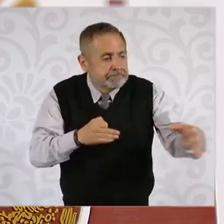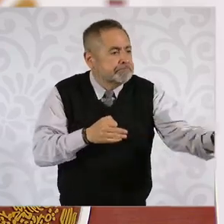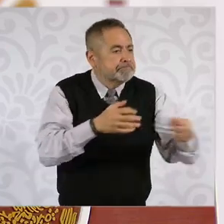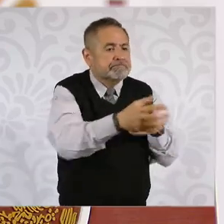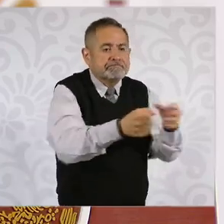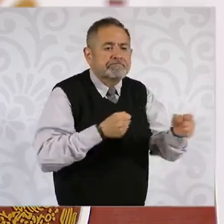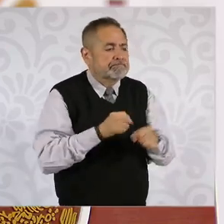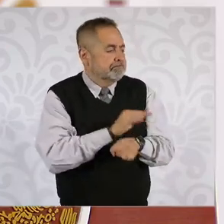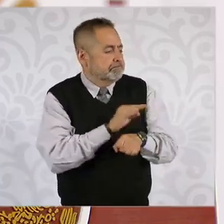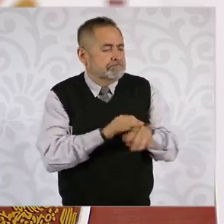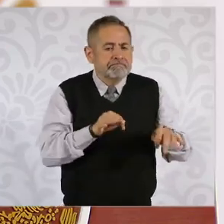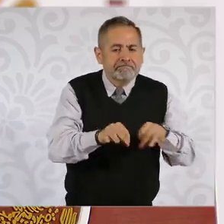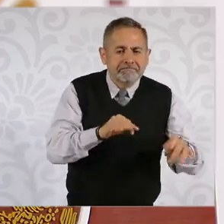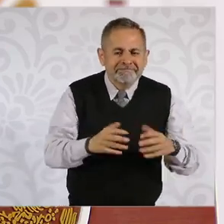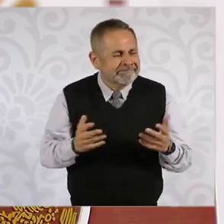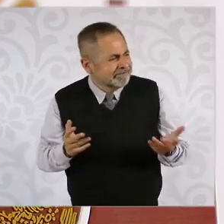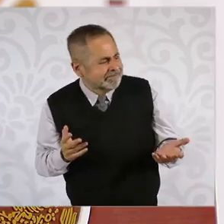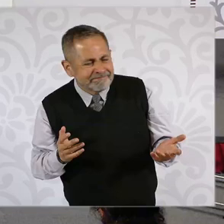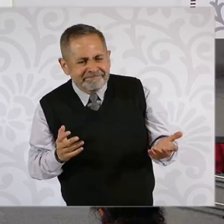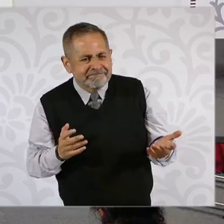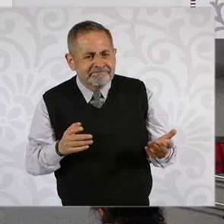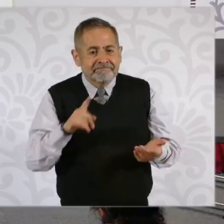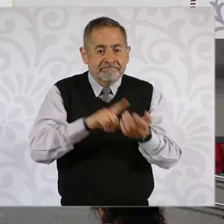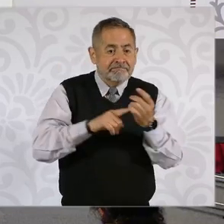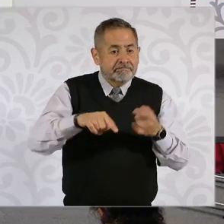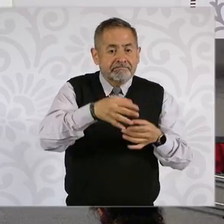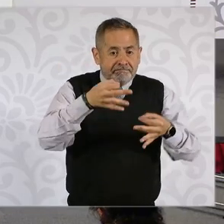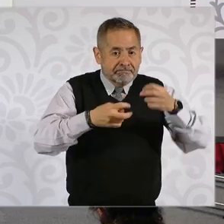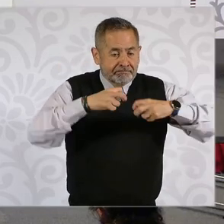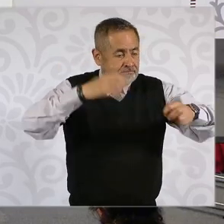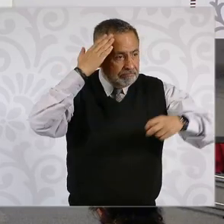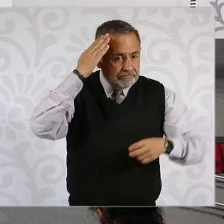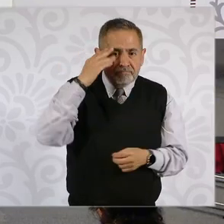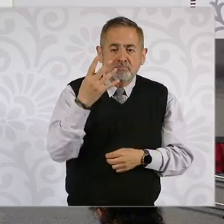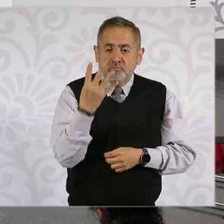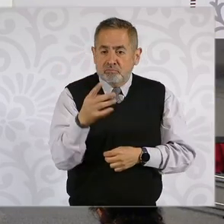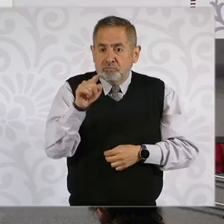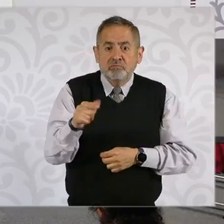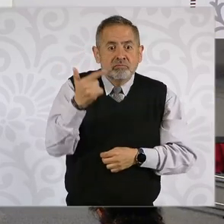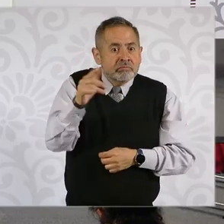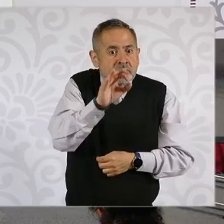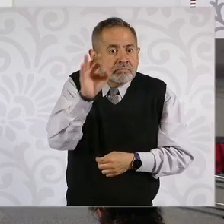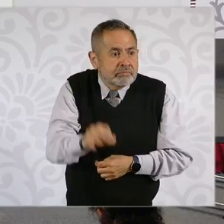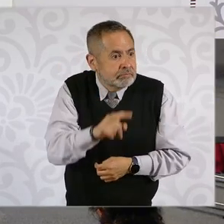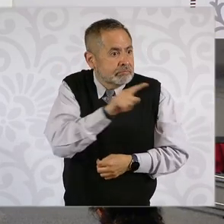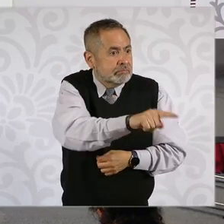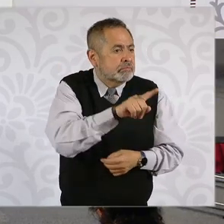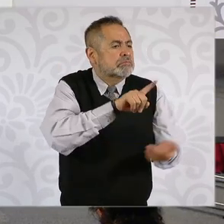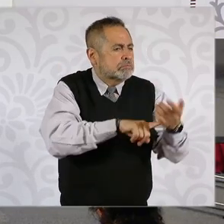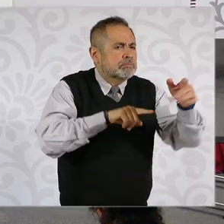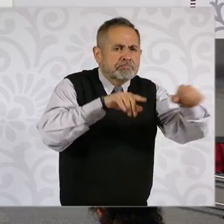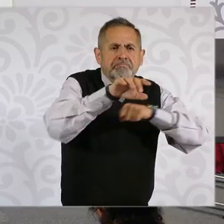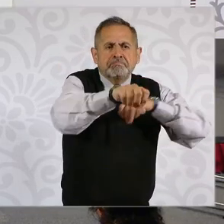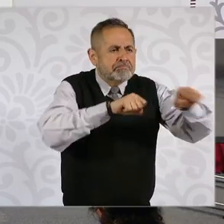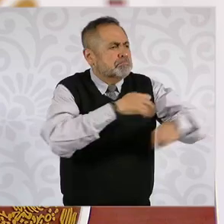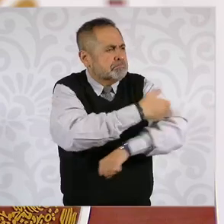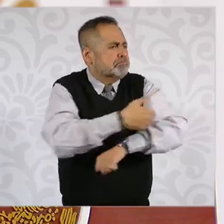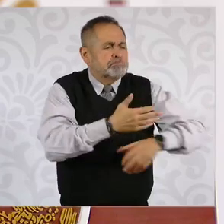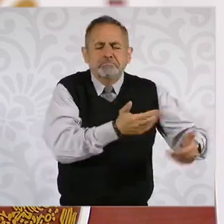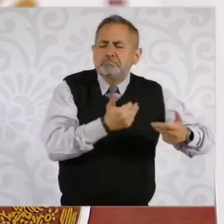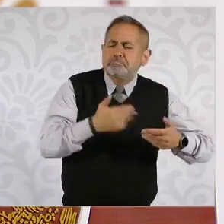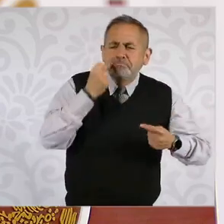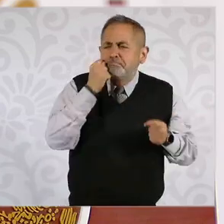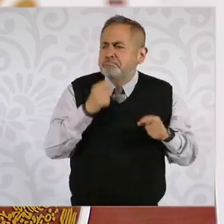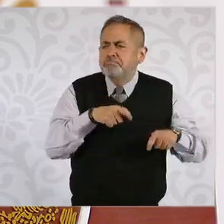Poder Judicial. Los magistrados tienen en promedio 4.7 familiares trabajando ahí y el